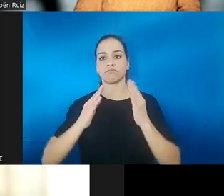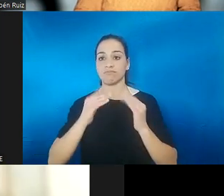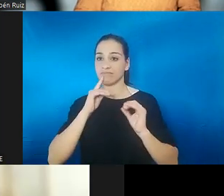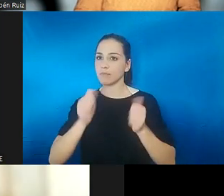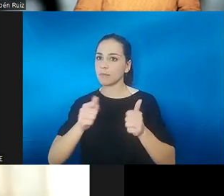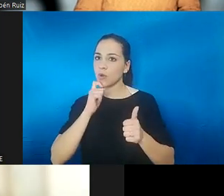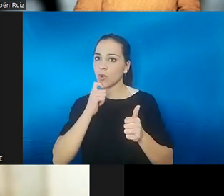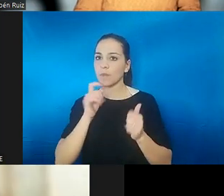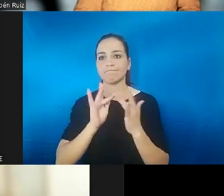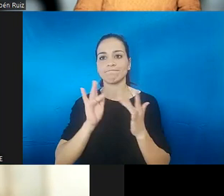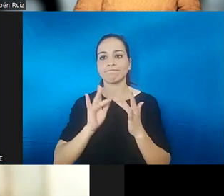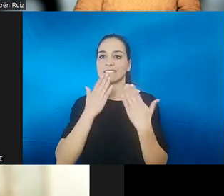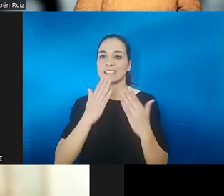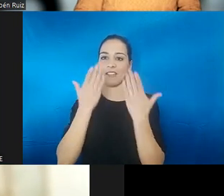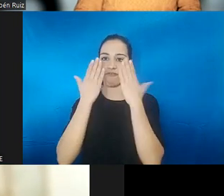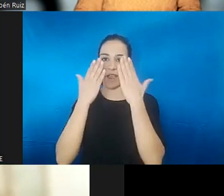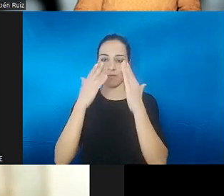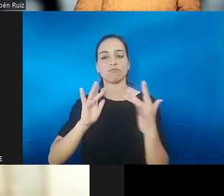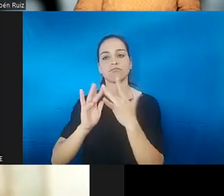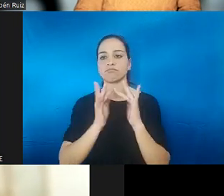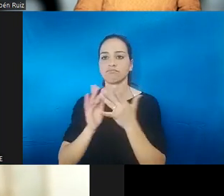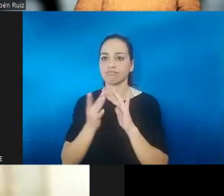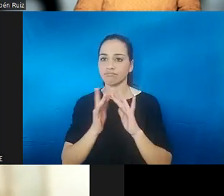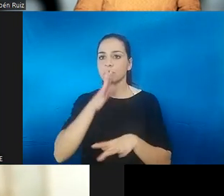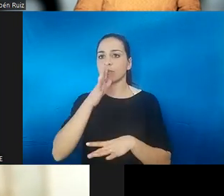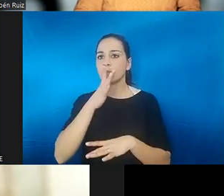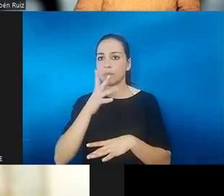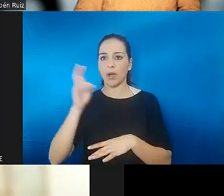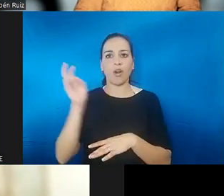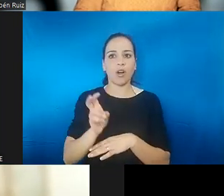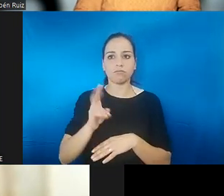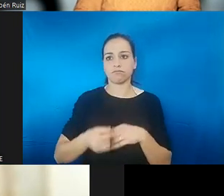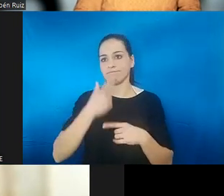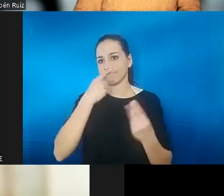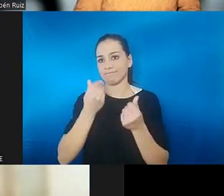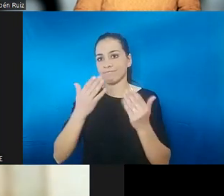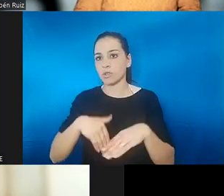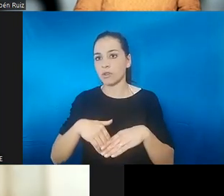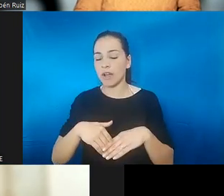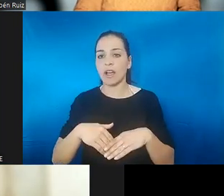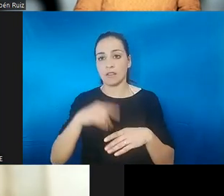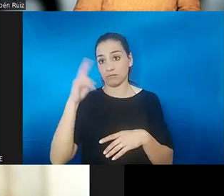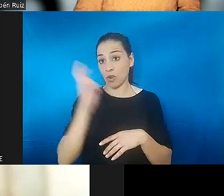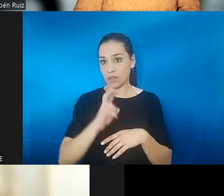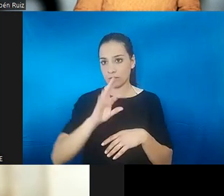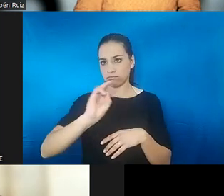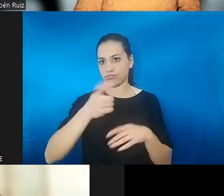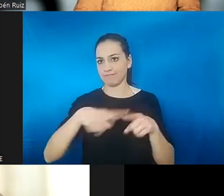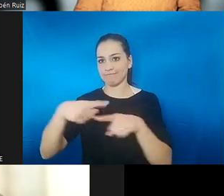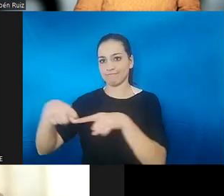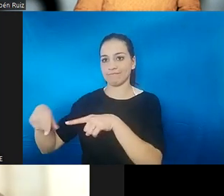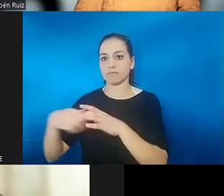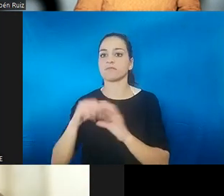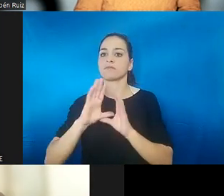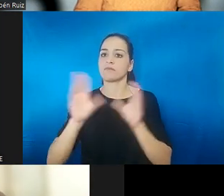Todos veníamos de casos y causas muy, muy diferentes. Y la verdad que ese grupo nos sirvió como